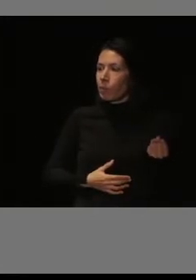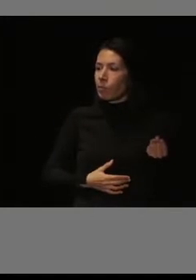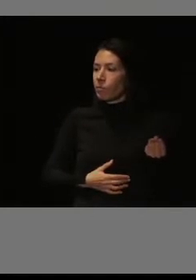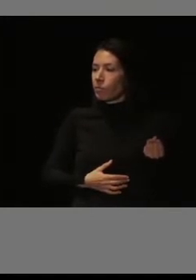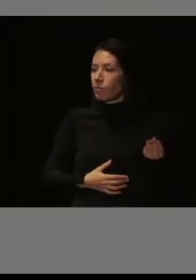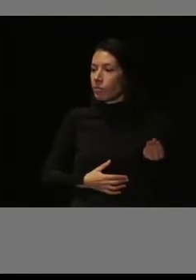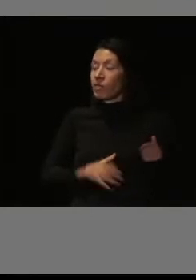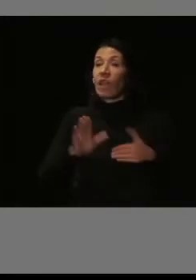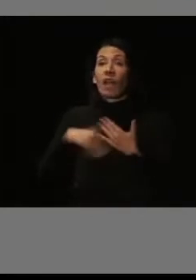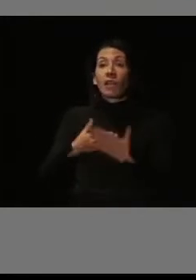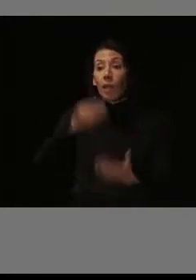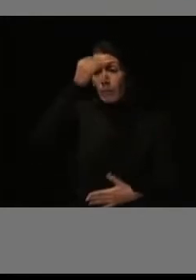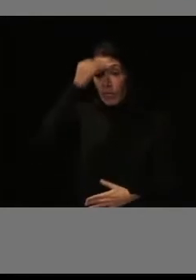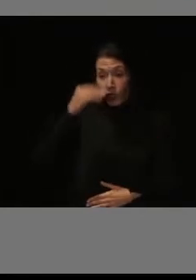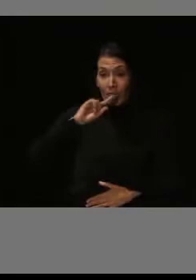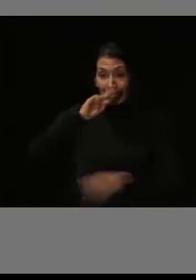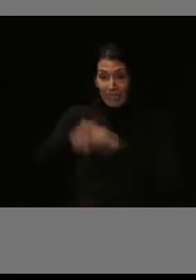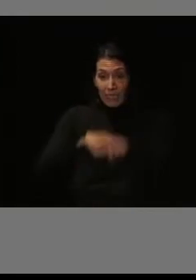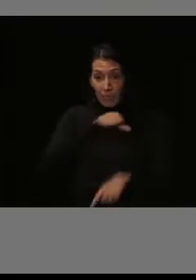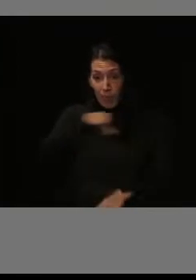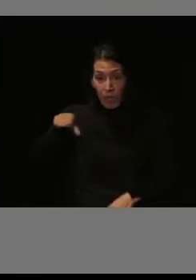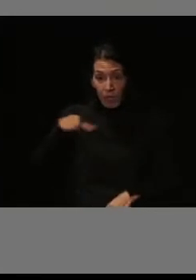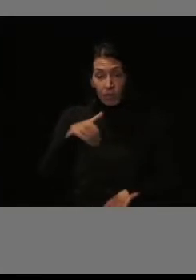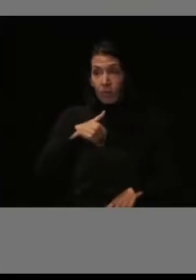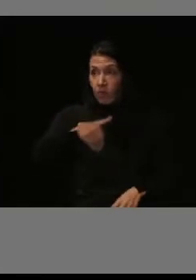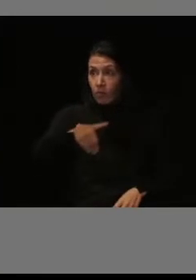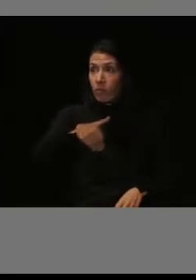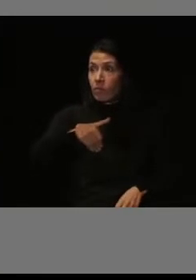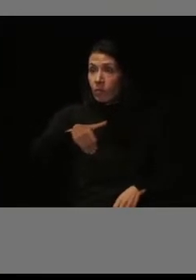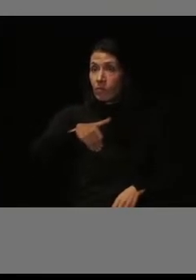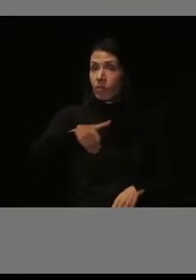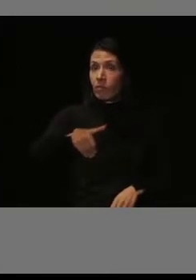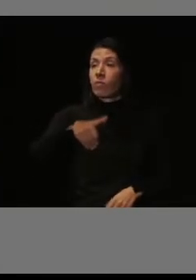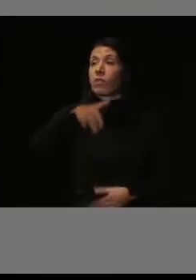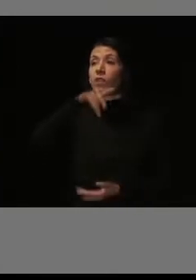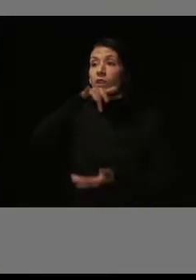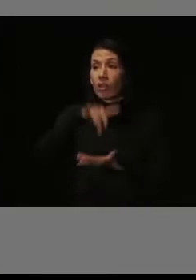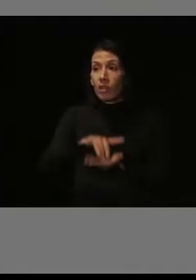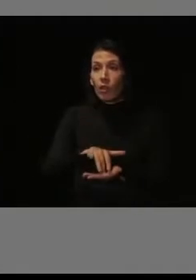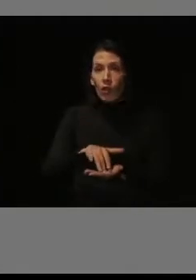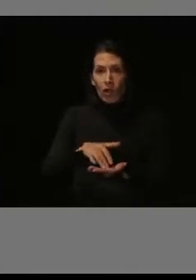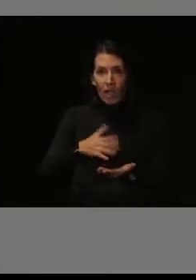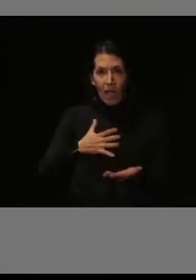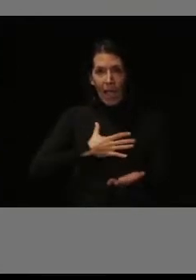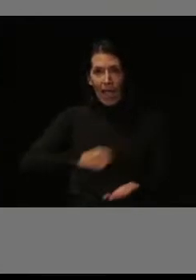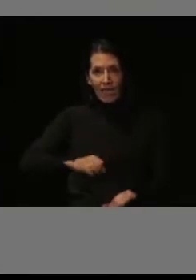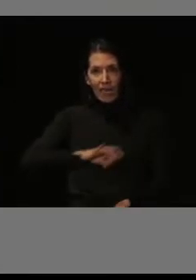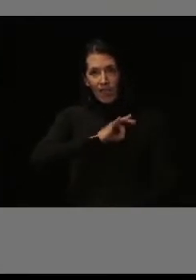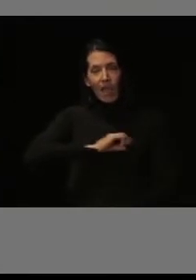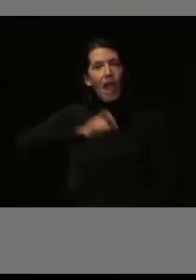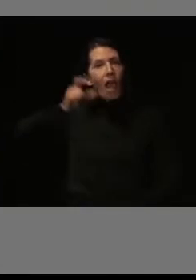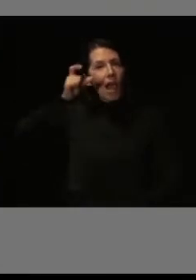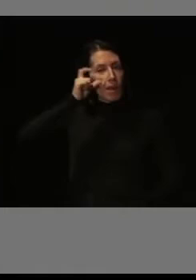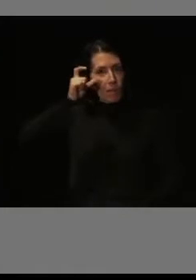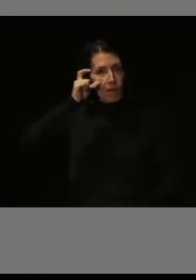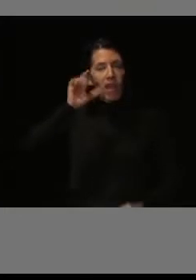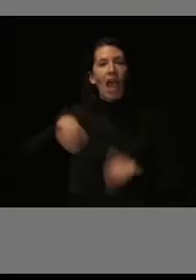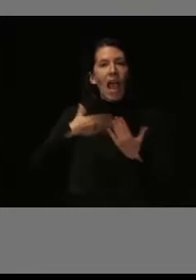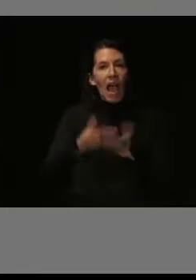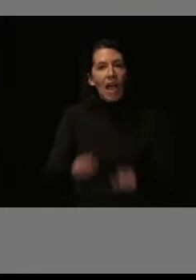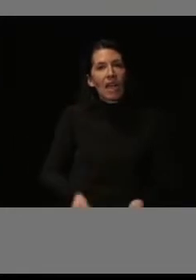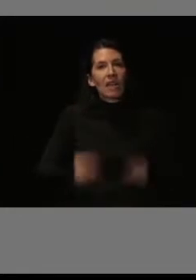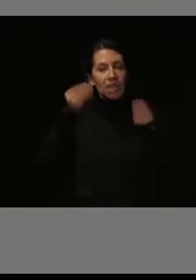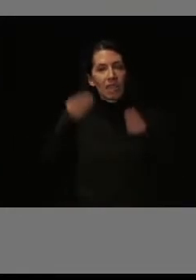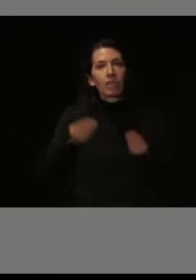Está previsto que la semana que viene se reciban de manos del alcalde, don José Luis Martínez Almeida, el título de